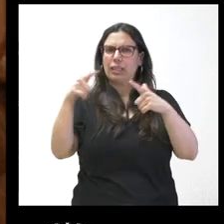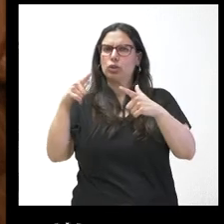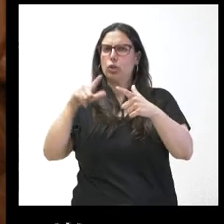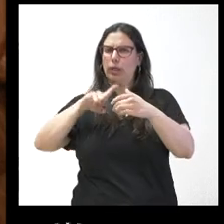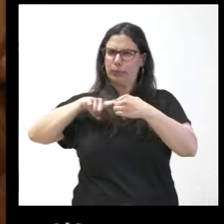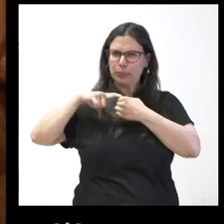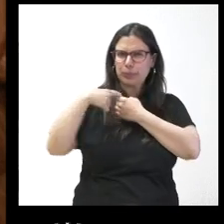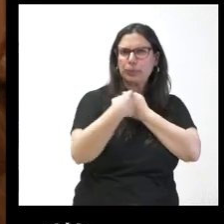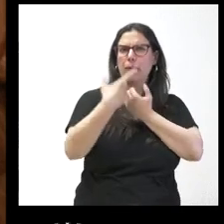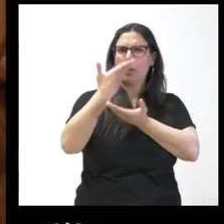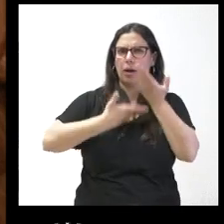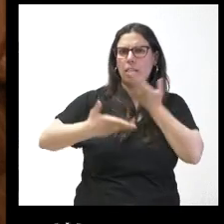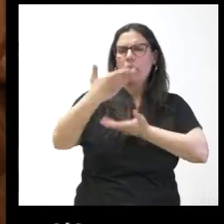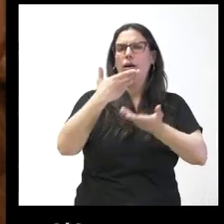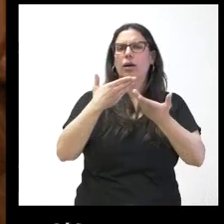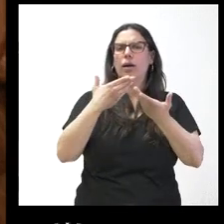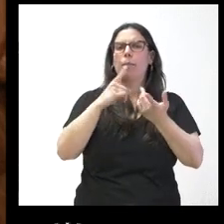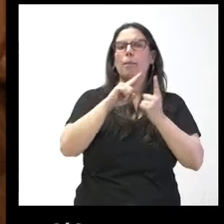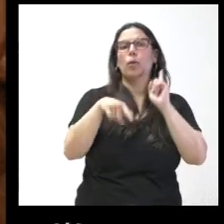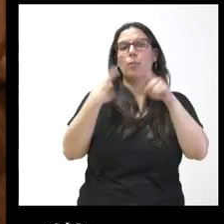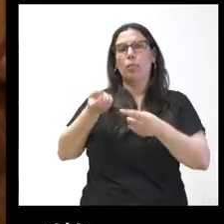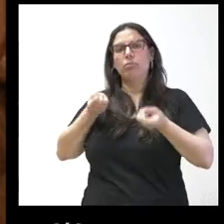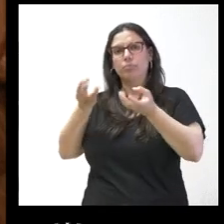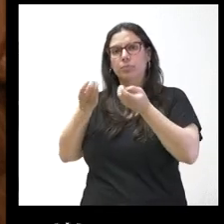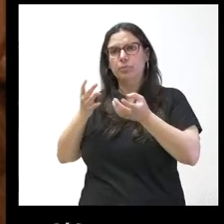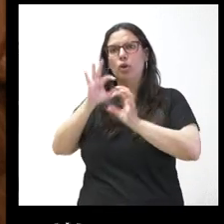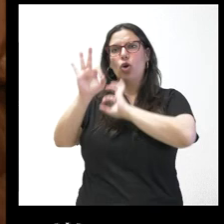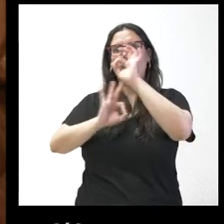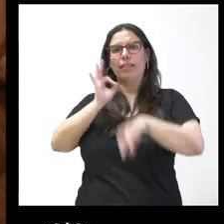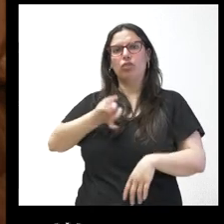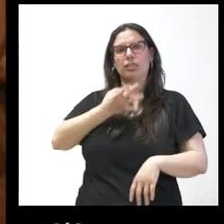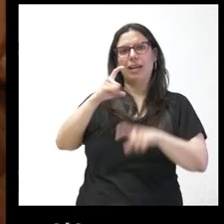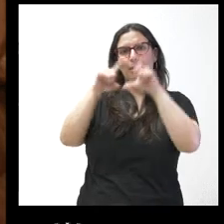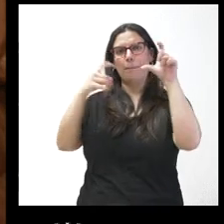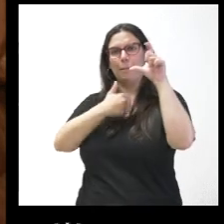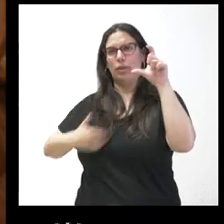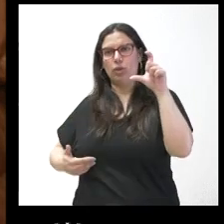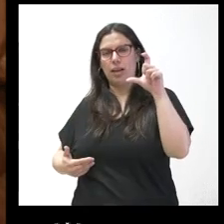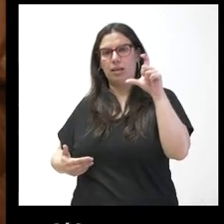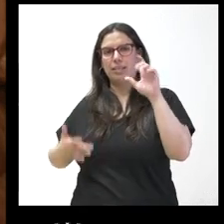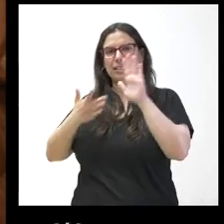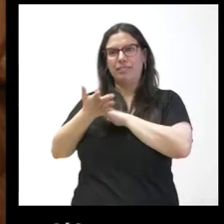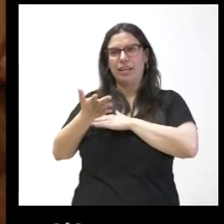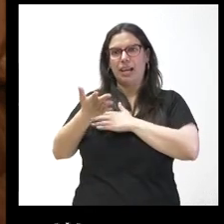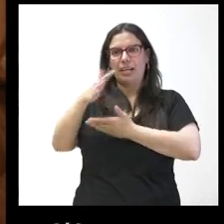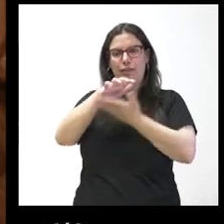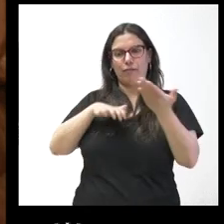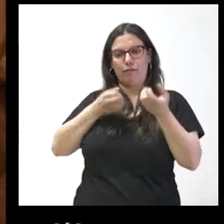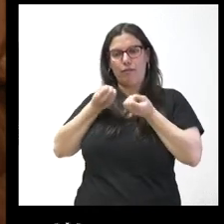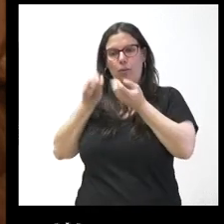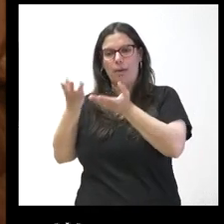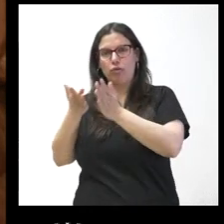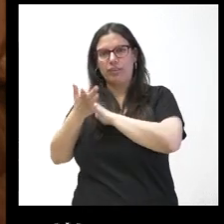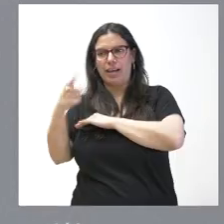ha contado la participación pero luego habla que se ha informado a las organizaciones sindicales y patronales ¿ese ha informado significa que han participado o no?